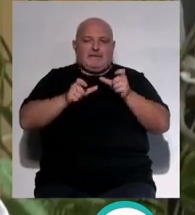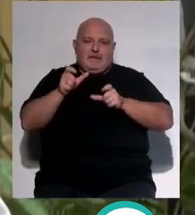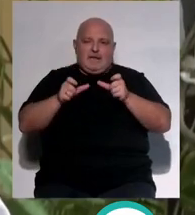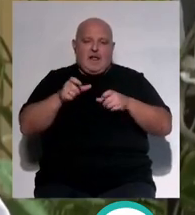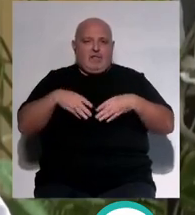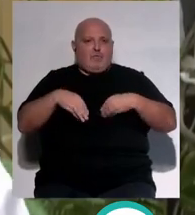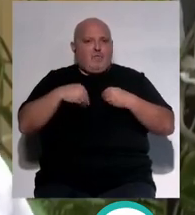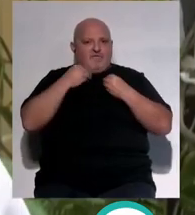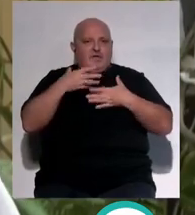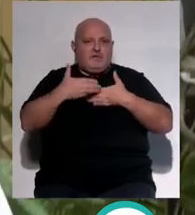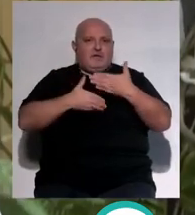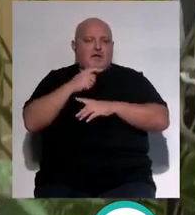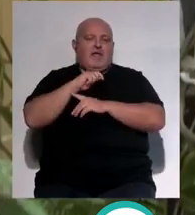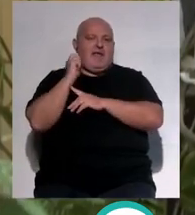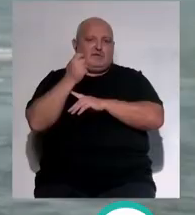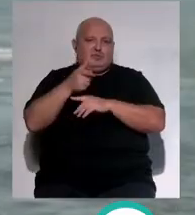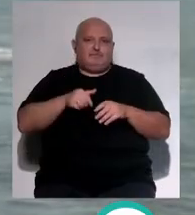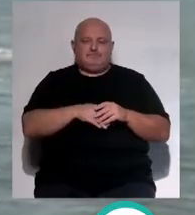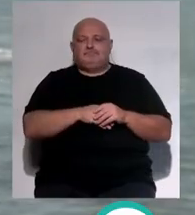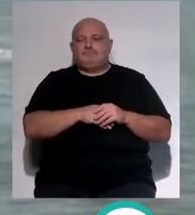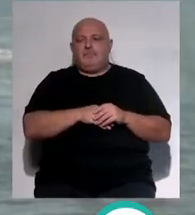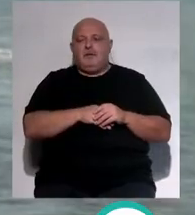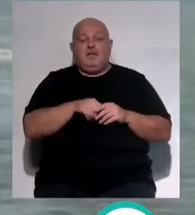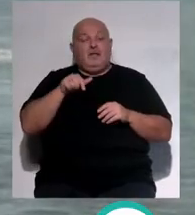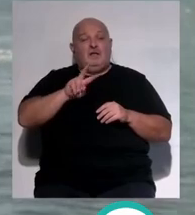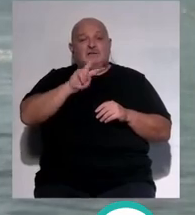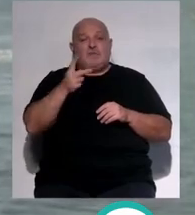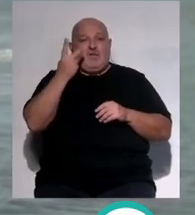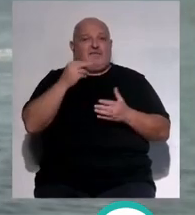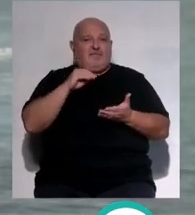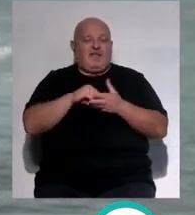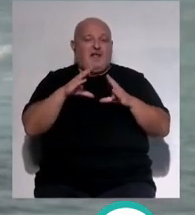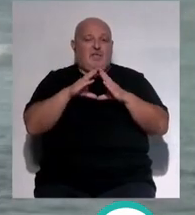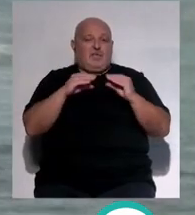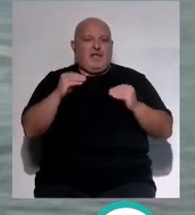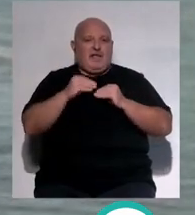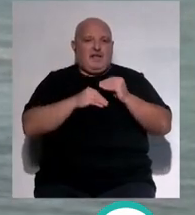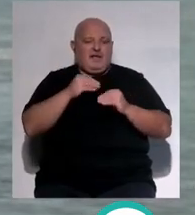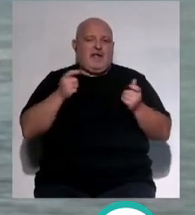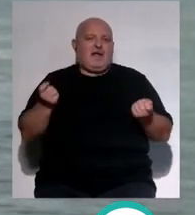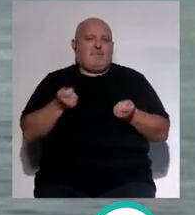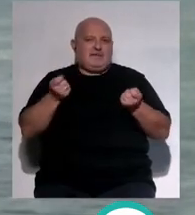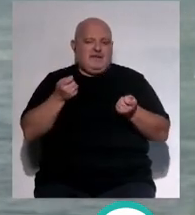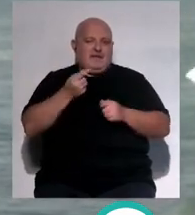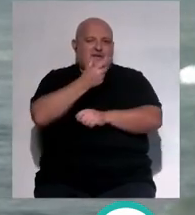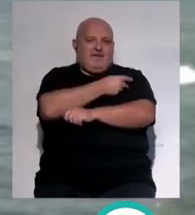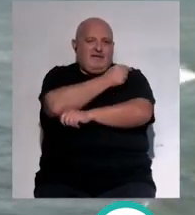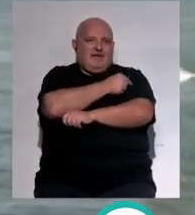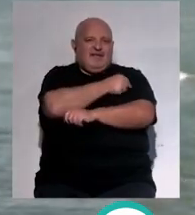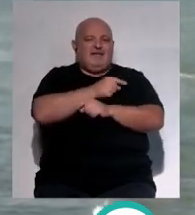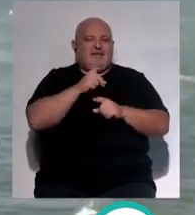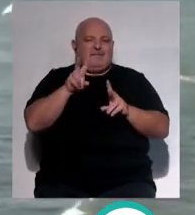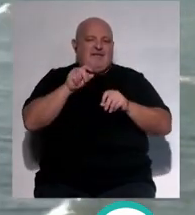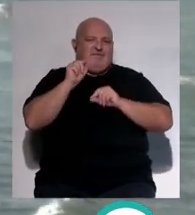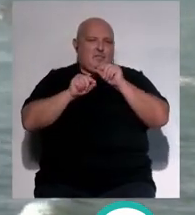fue muy exitosa la campaña. Esta es la segunda vez que Andalucía realiza una campaña de inmunización frente a